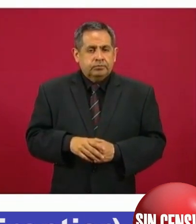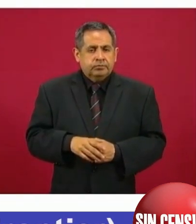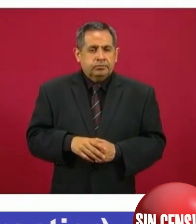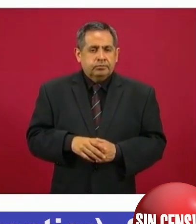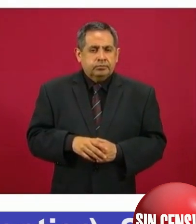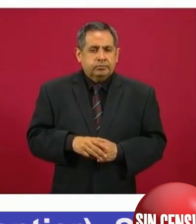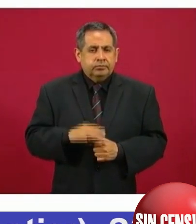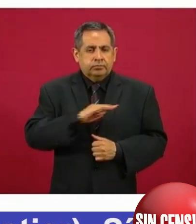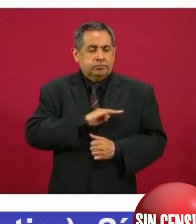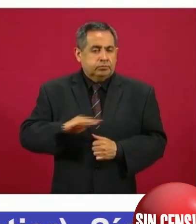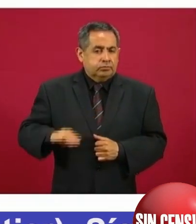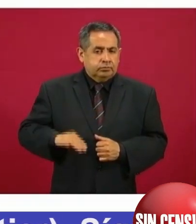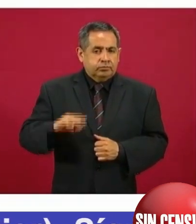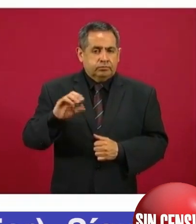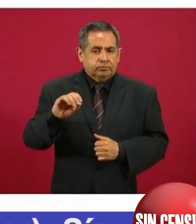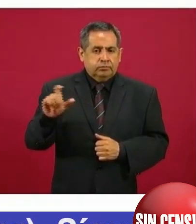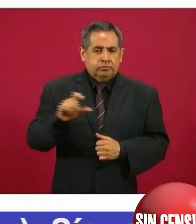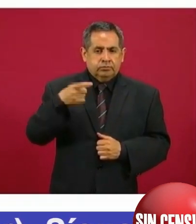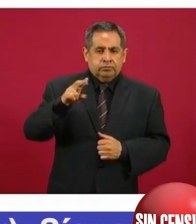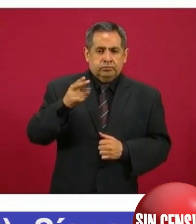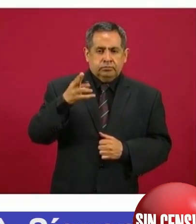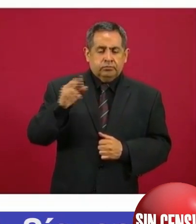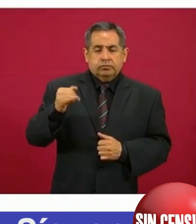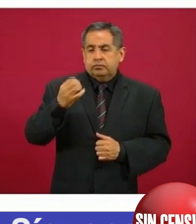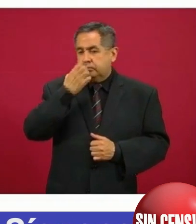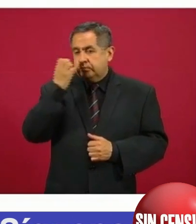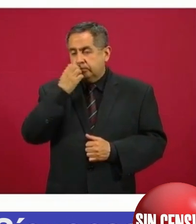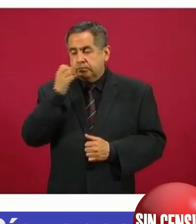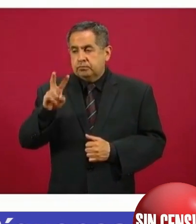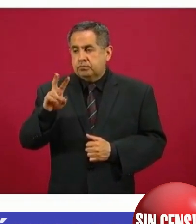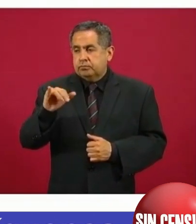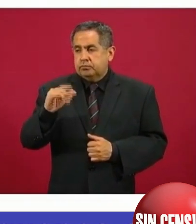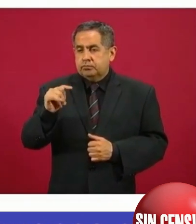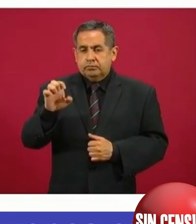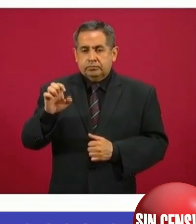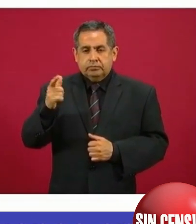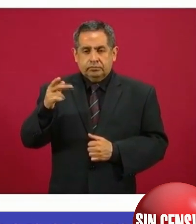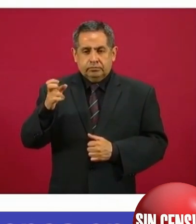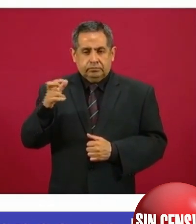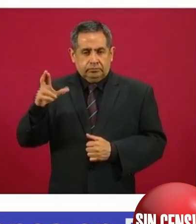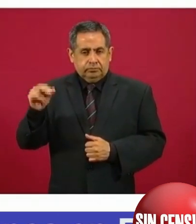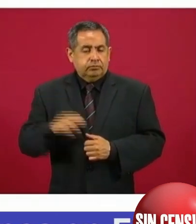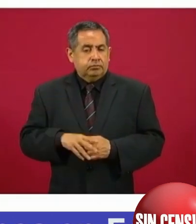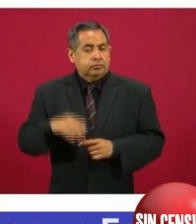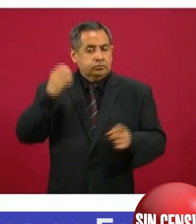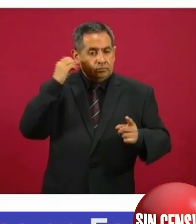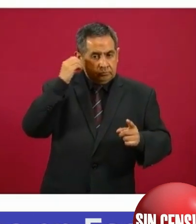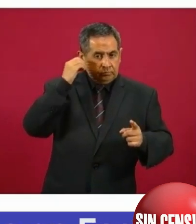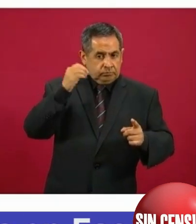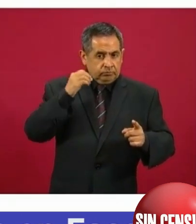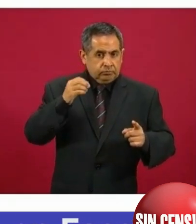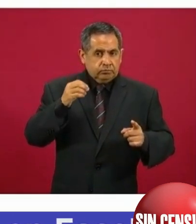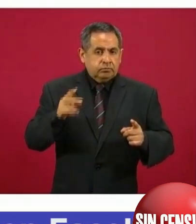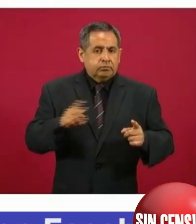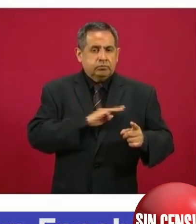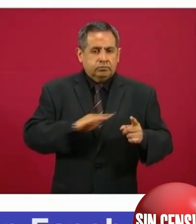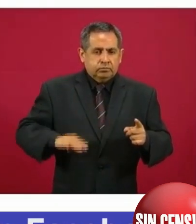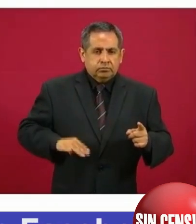Cosquihui, en la escuela Vicente Guerrero. En Oaxaca, Candelaria Losica,